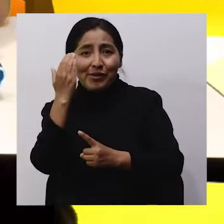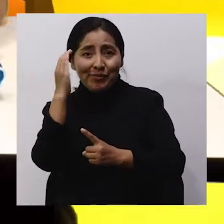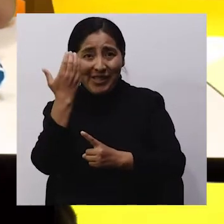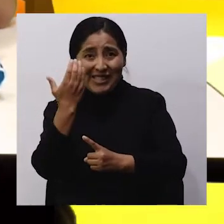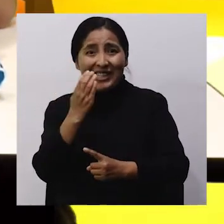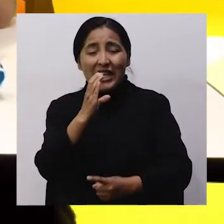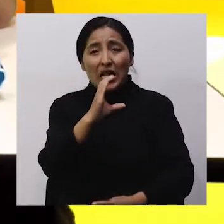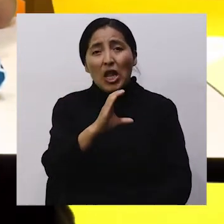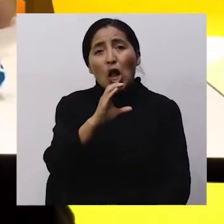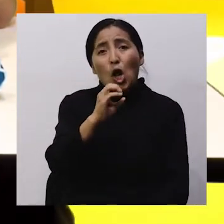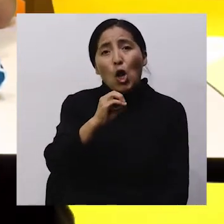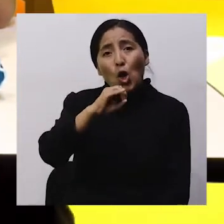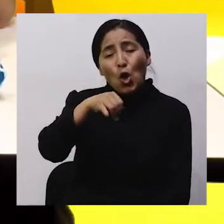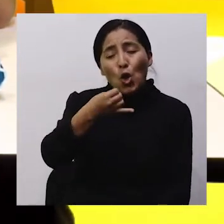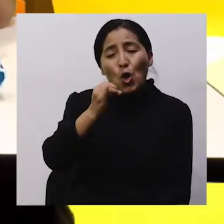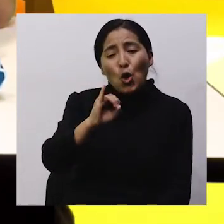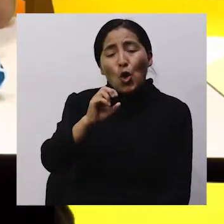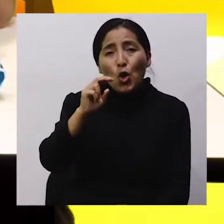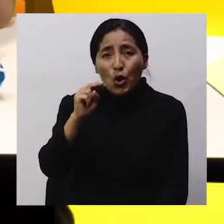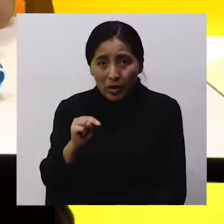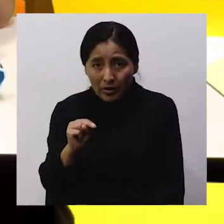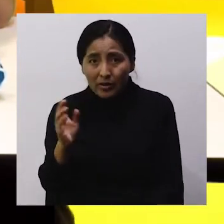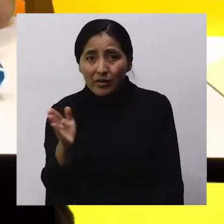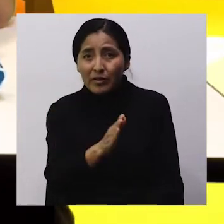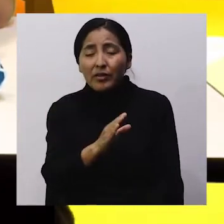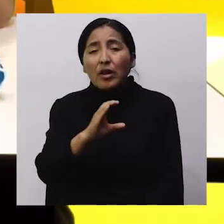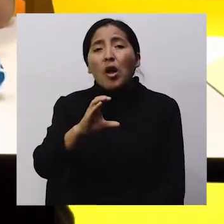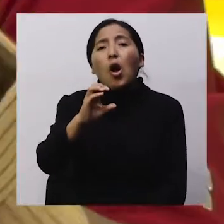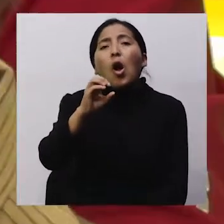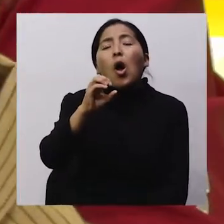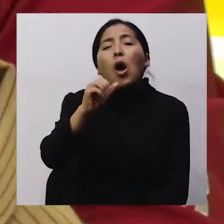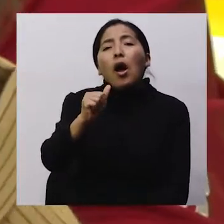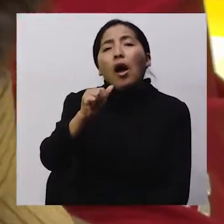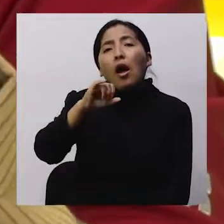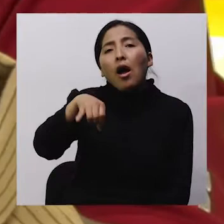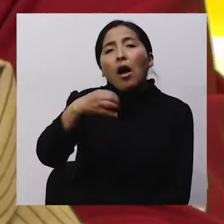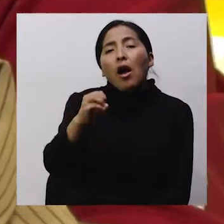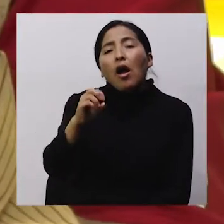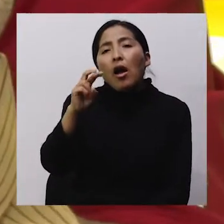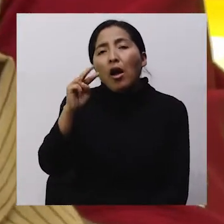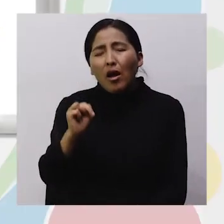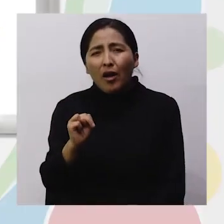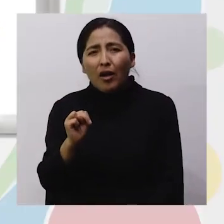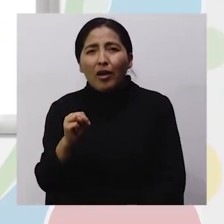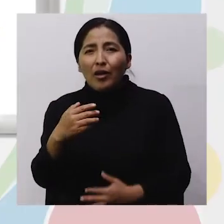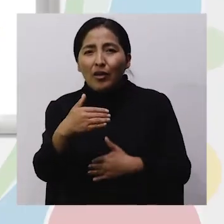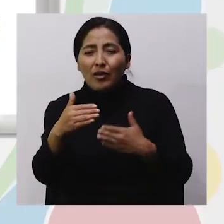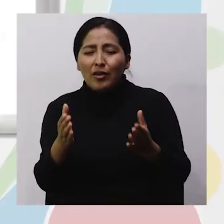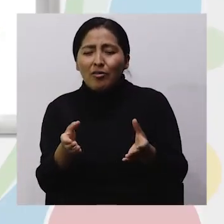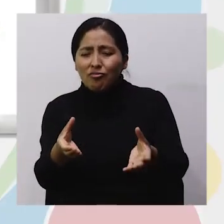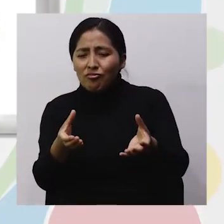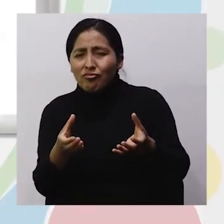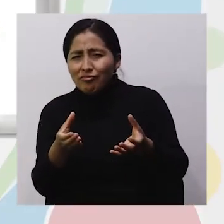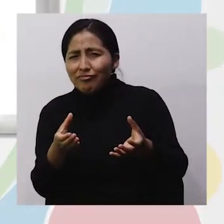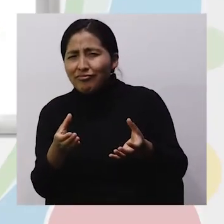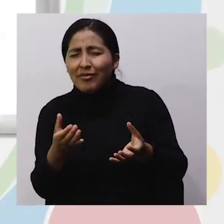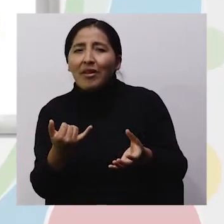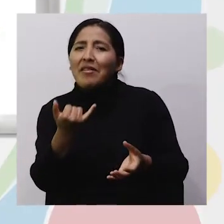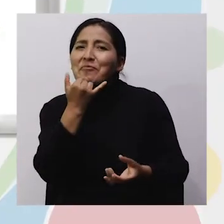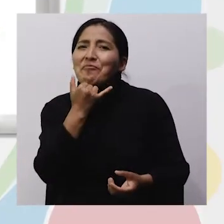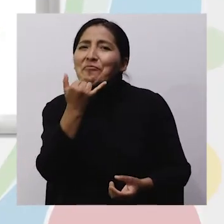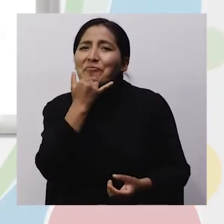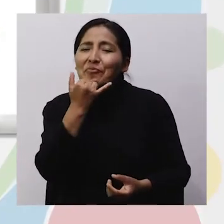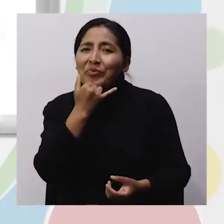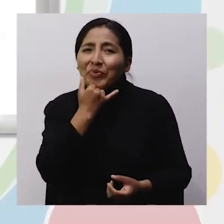A ver, a ver, a ver, vos Moyo Eh, los cojines del cojín, las cojineras del cajón y las... No, Moyo,